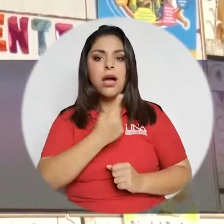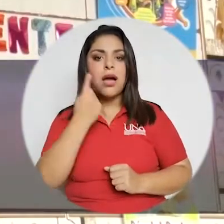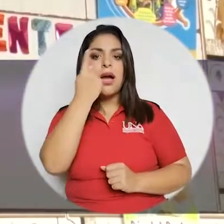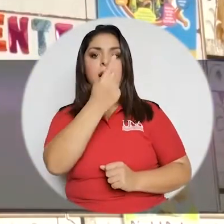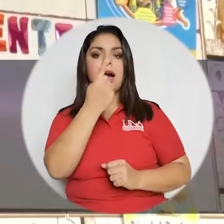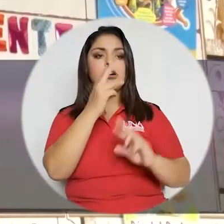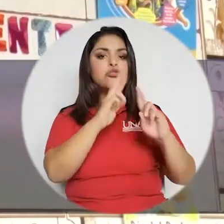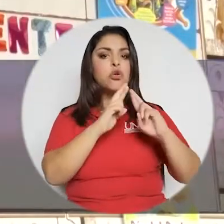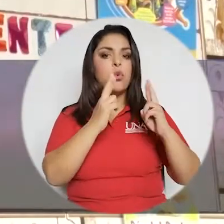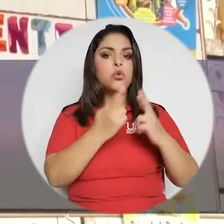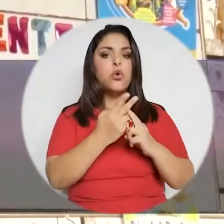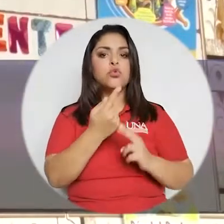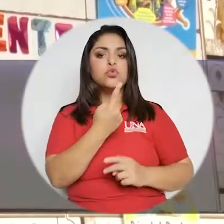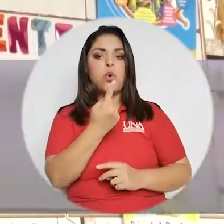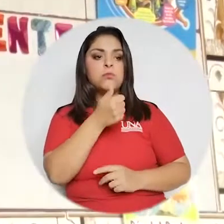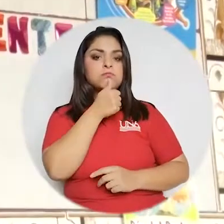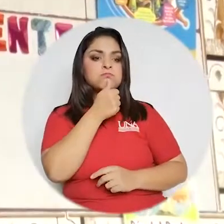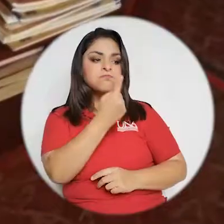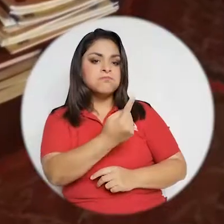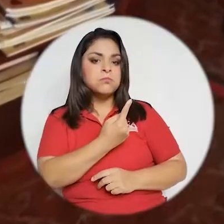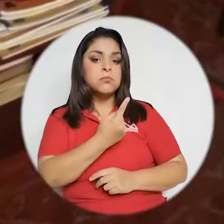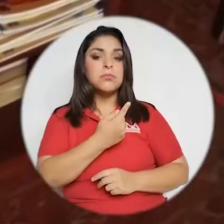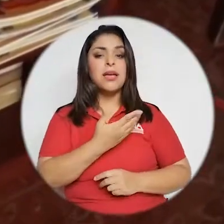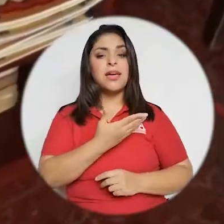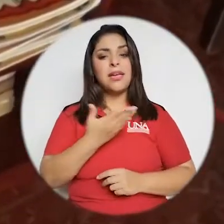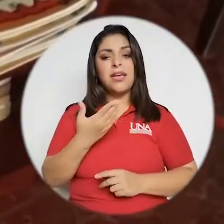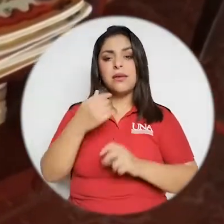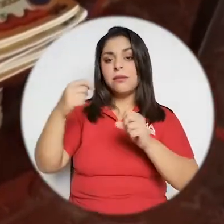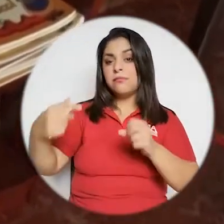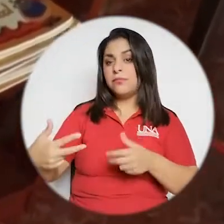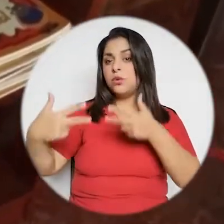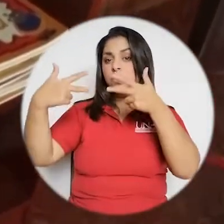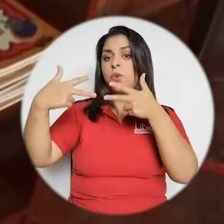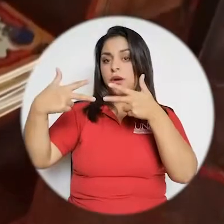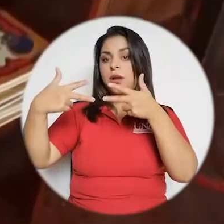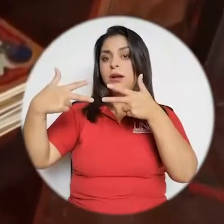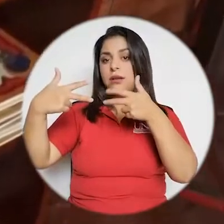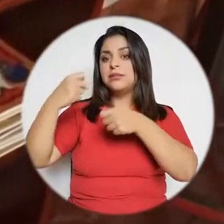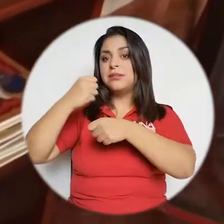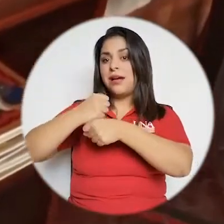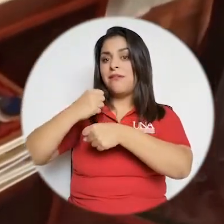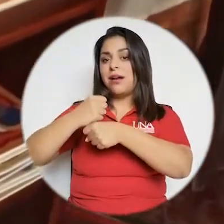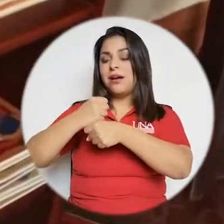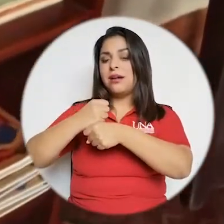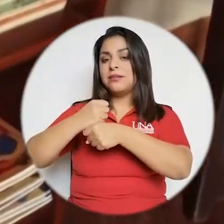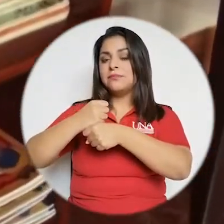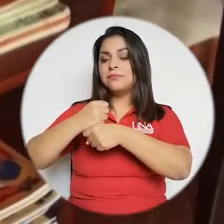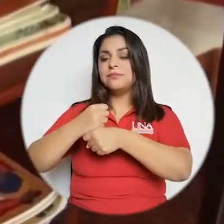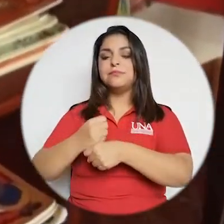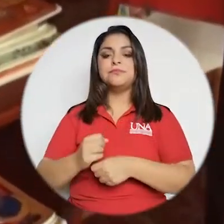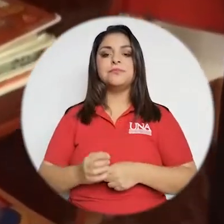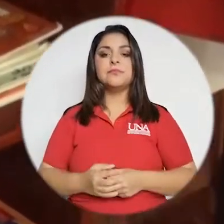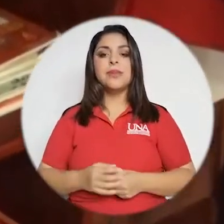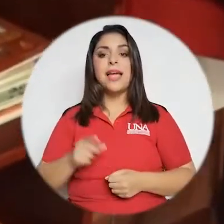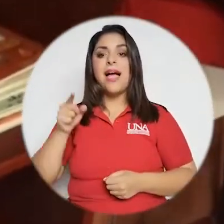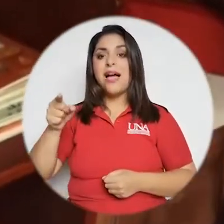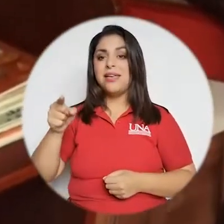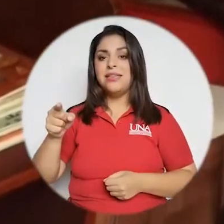estar interactuando con ellos, donde puede incluso reunirse a solas versus a cuando se está trabajando a través de